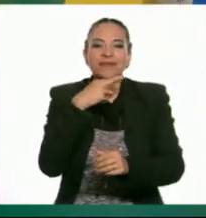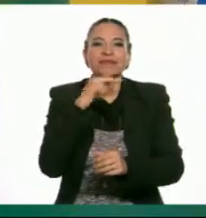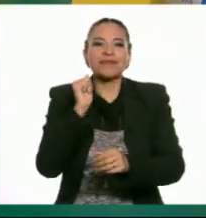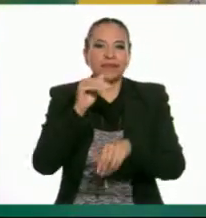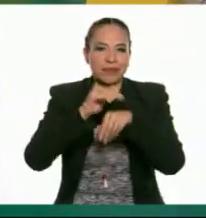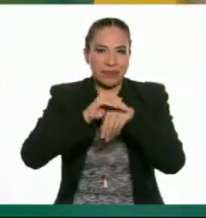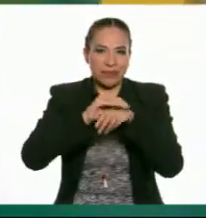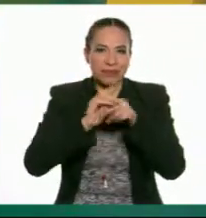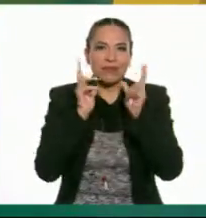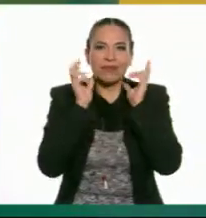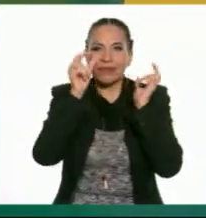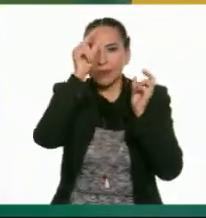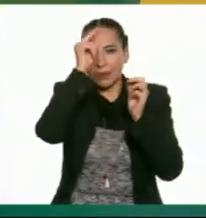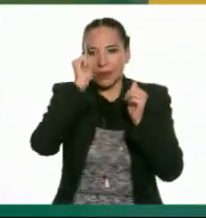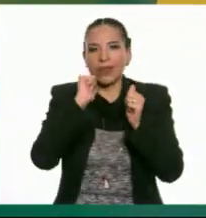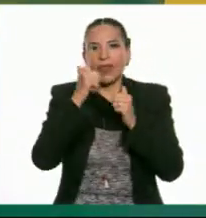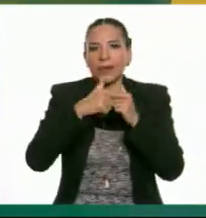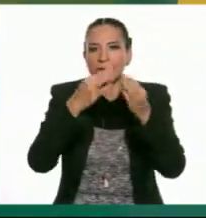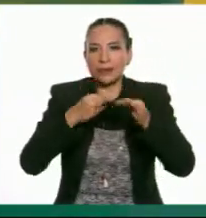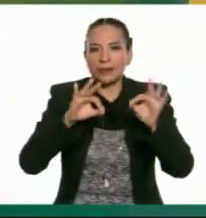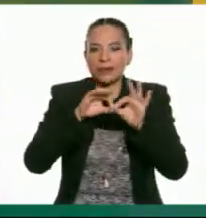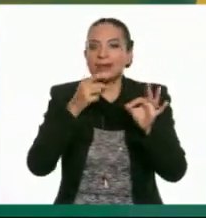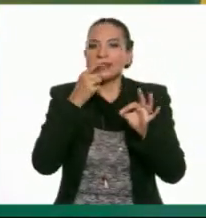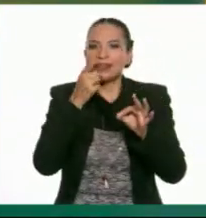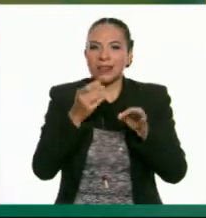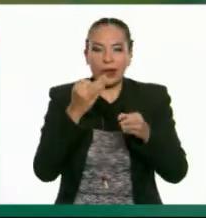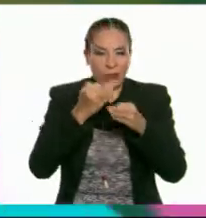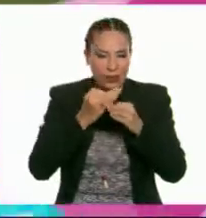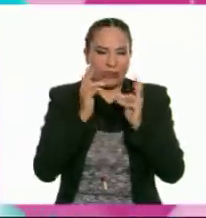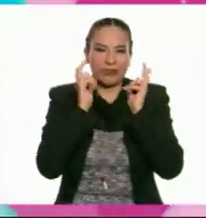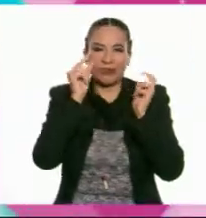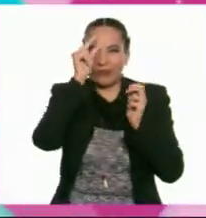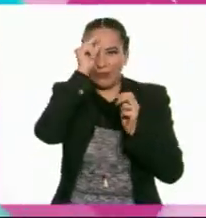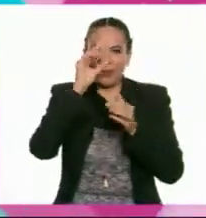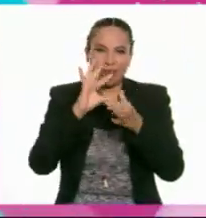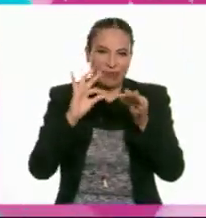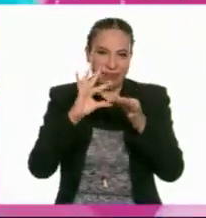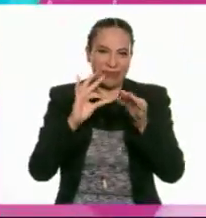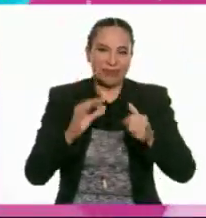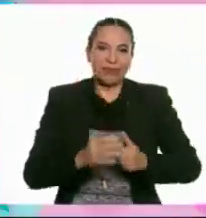nuestro amigo Ajo Listo que tiene algo muy importante que decirnos. ¡Vamos contigo, Ajo Listo!